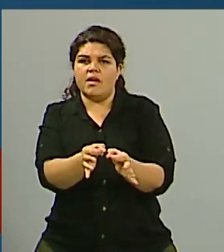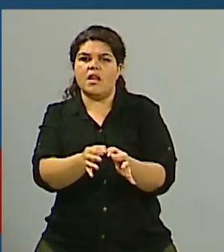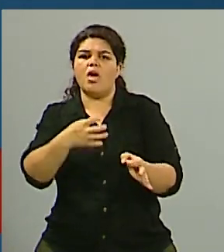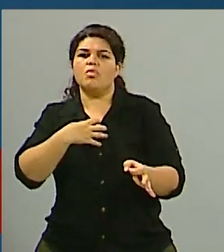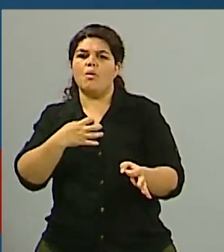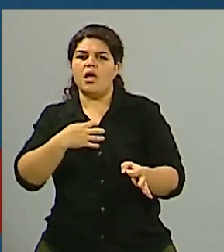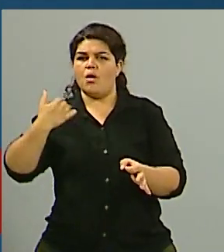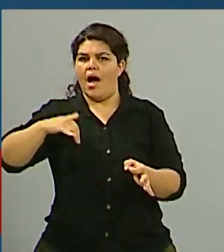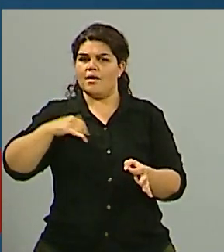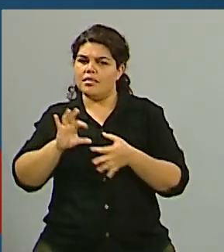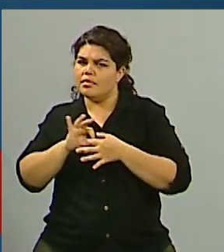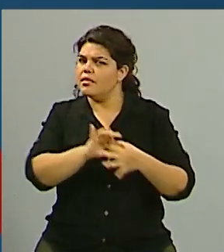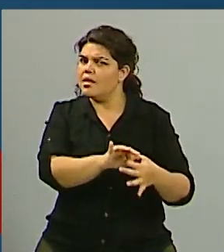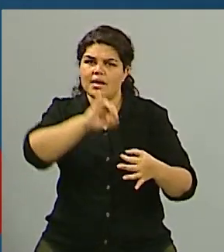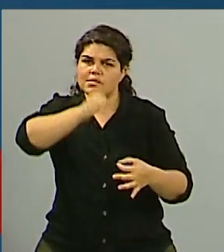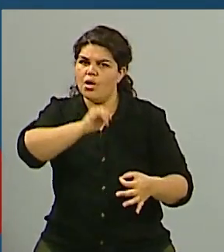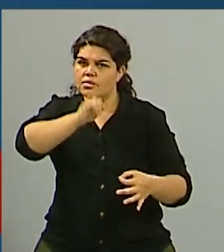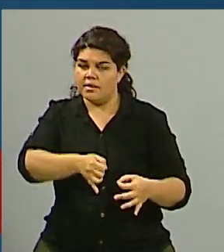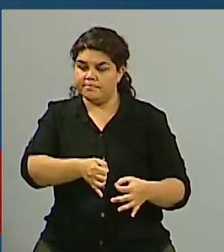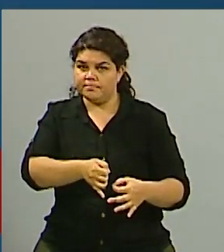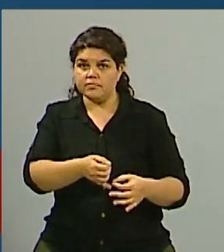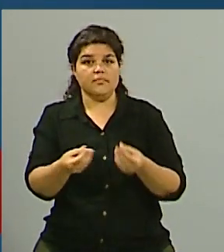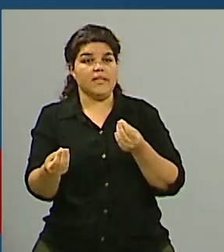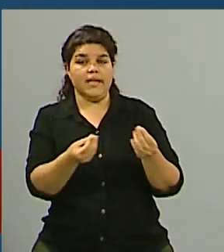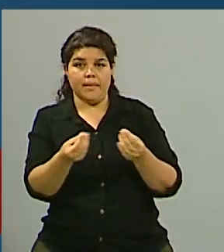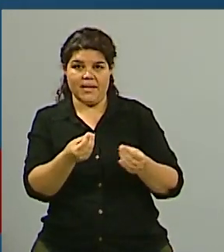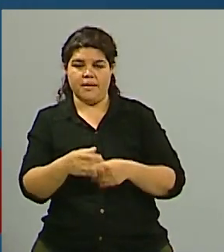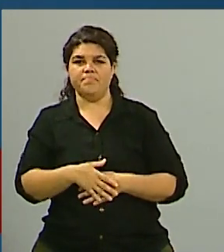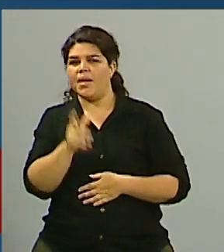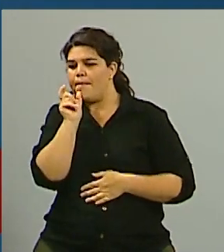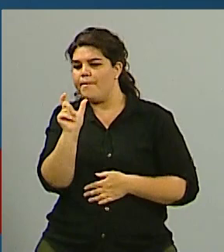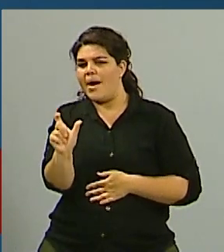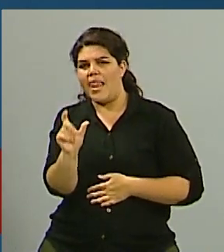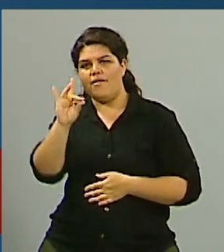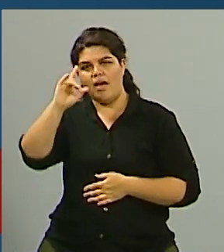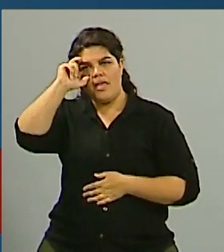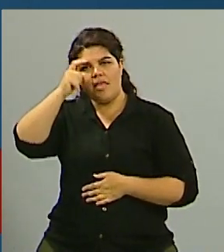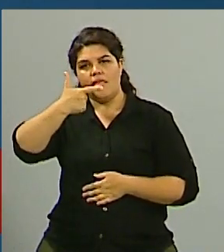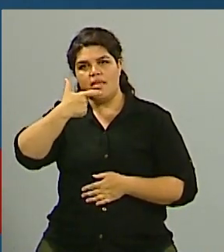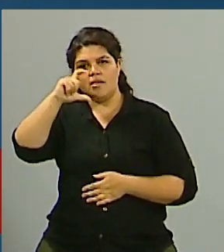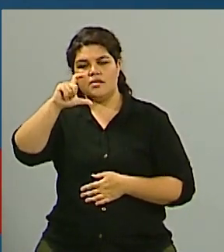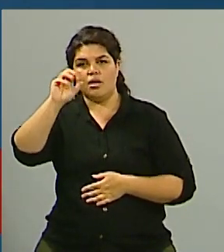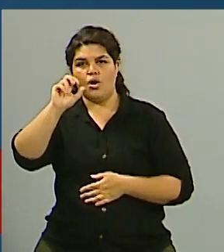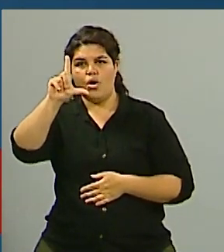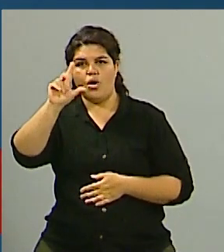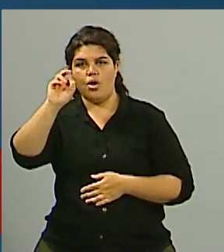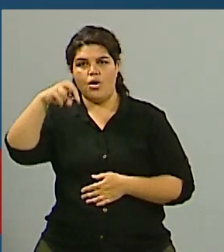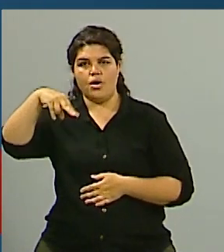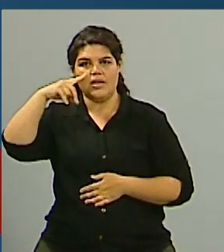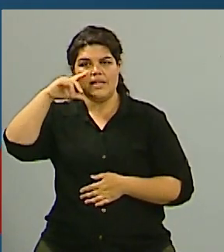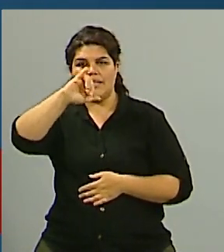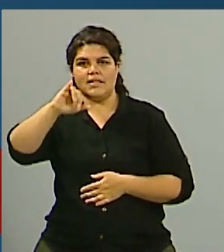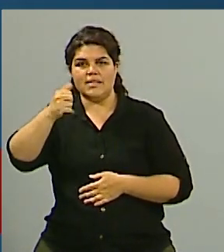en este aspecto, por tratarse de un caso de descolonización, es fundamental el apoyo de la comunidad